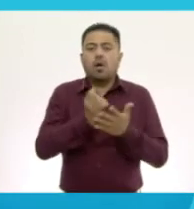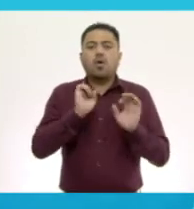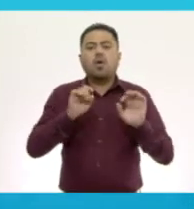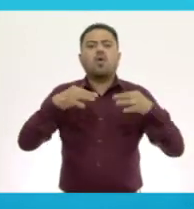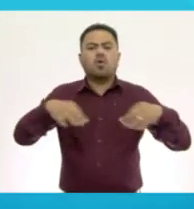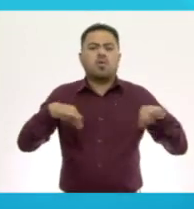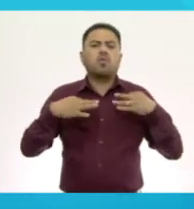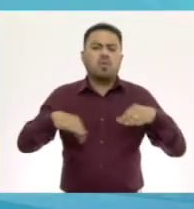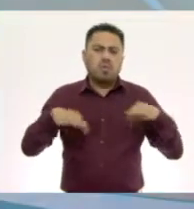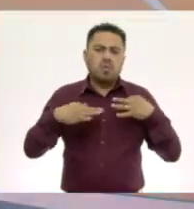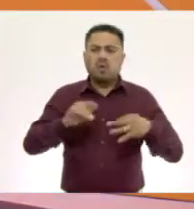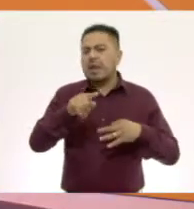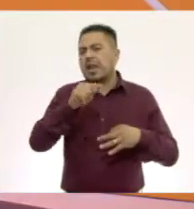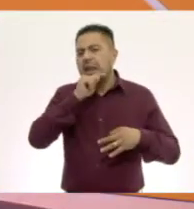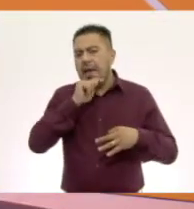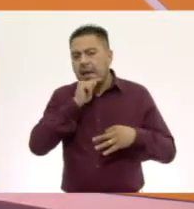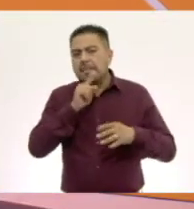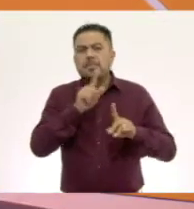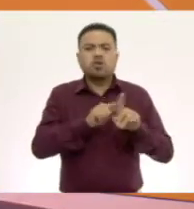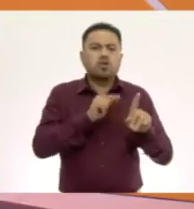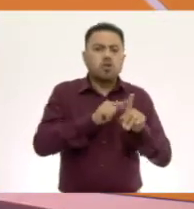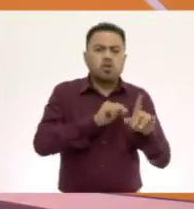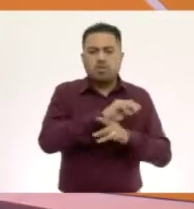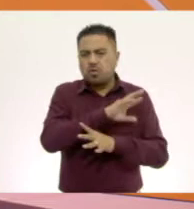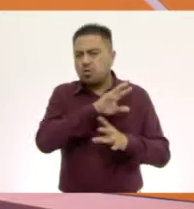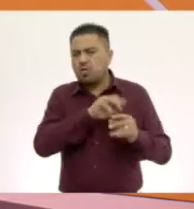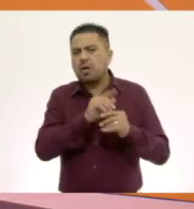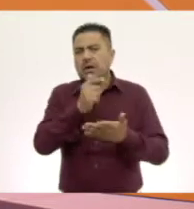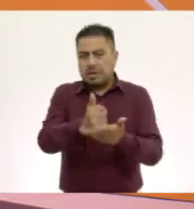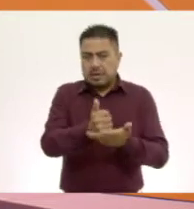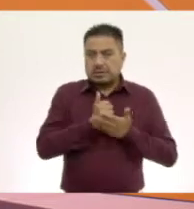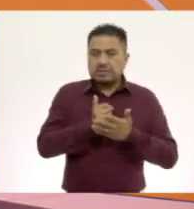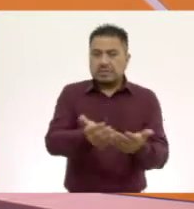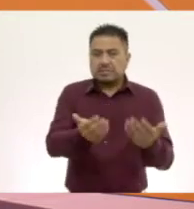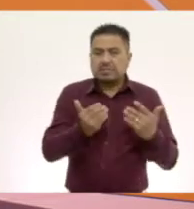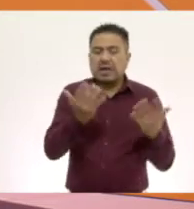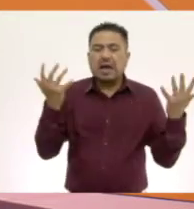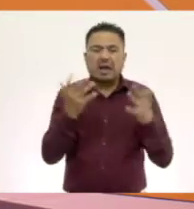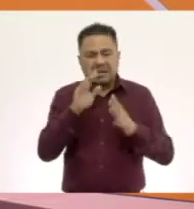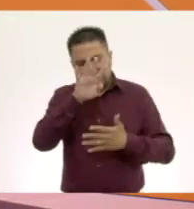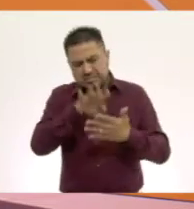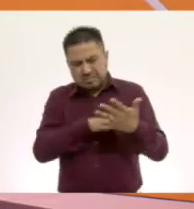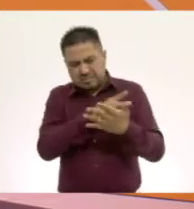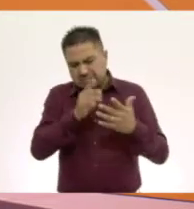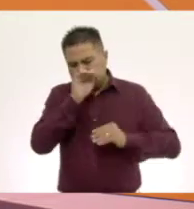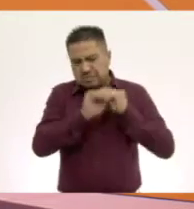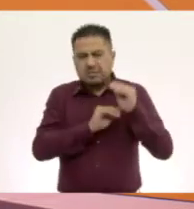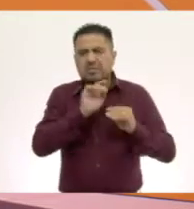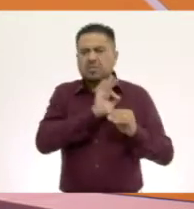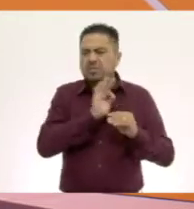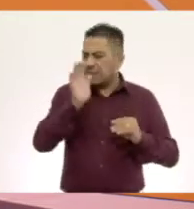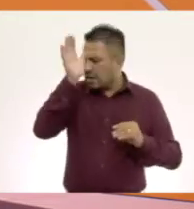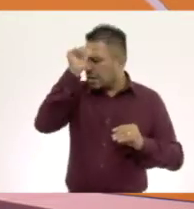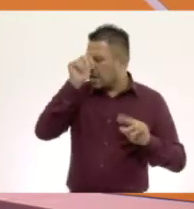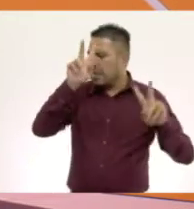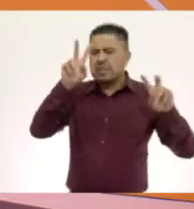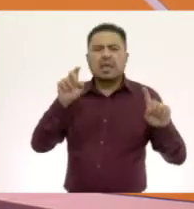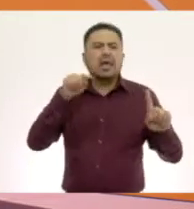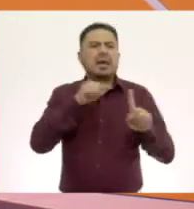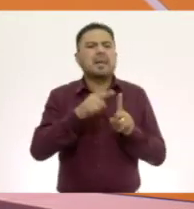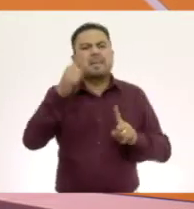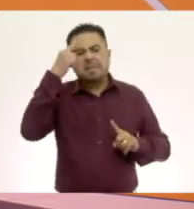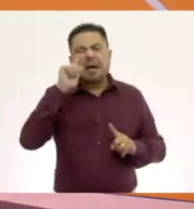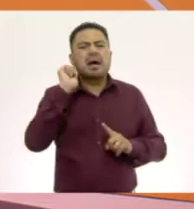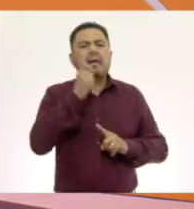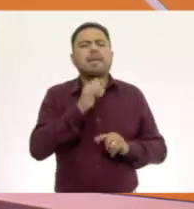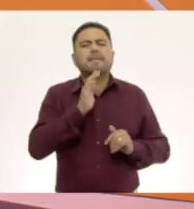hoja y tus lápices y tus colores para que me ayudes a hacer un esquema y puedas recordar este tema para